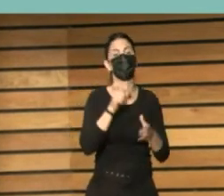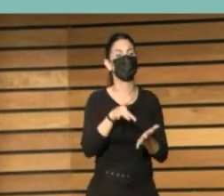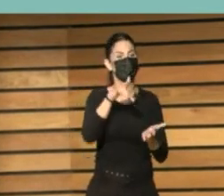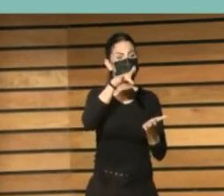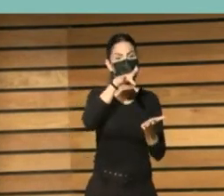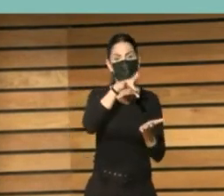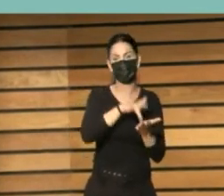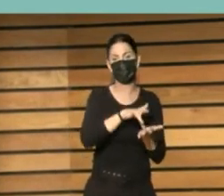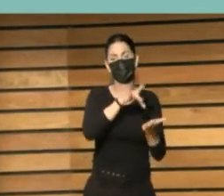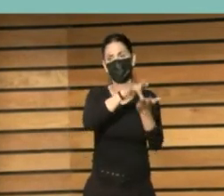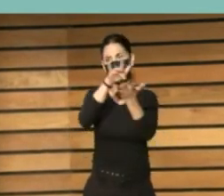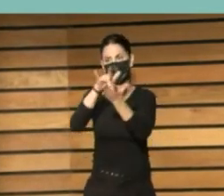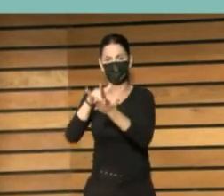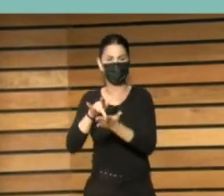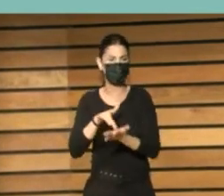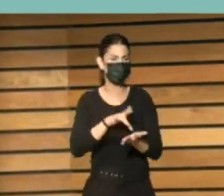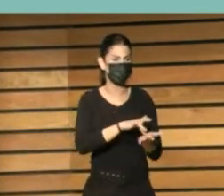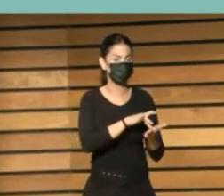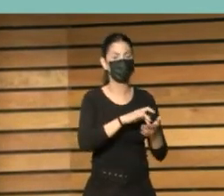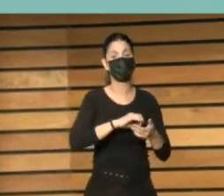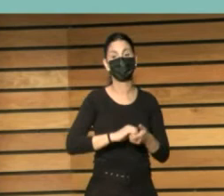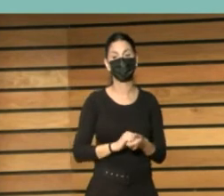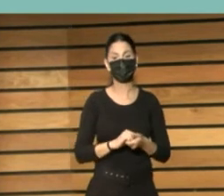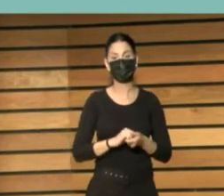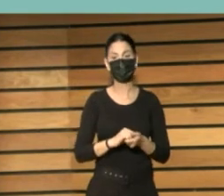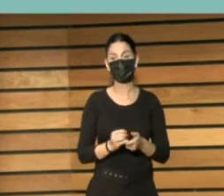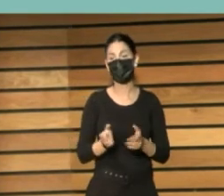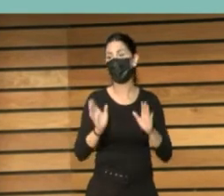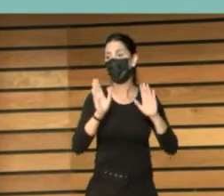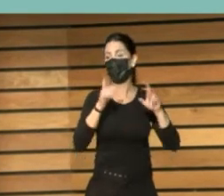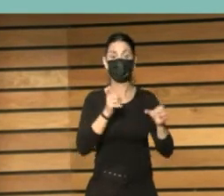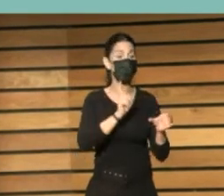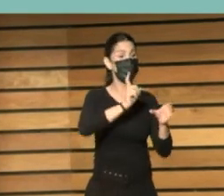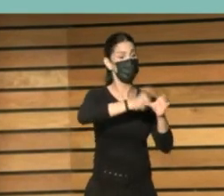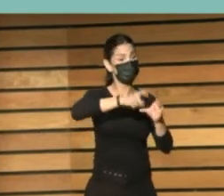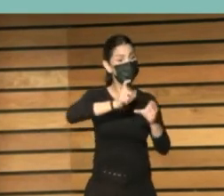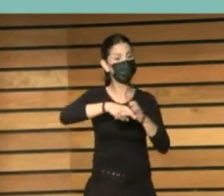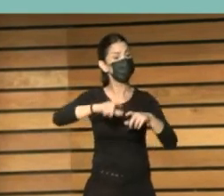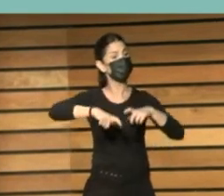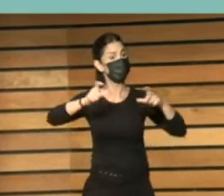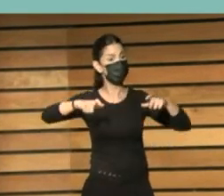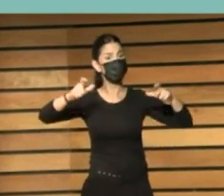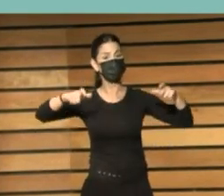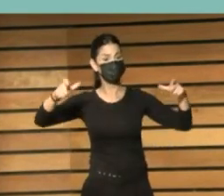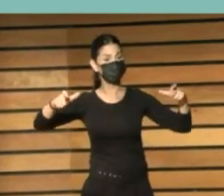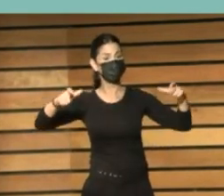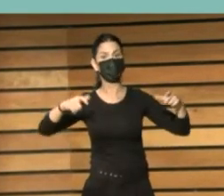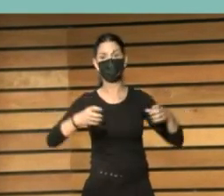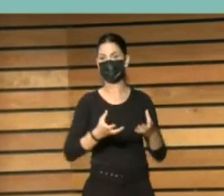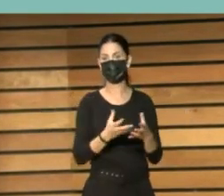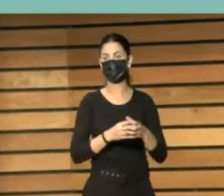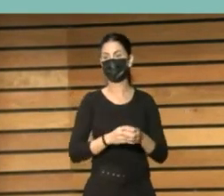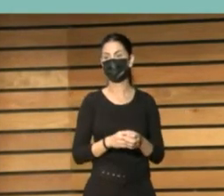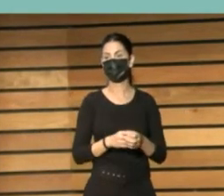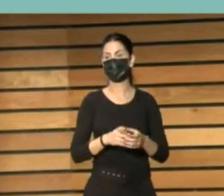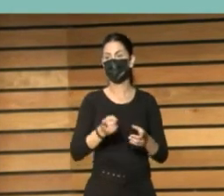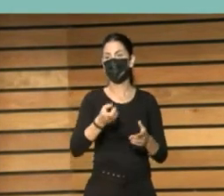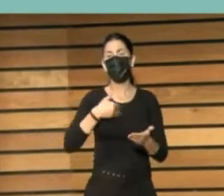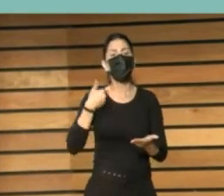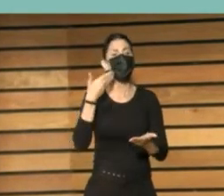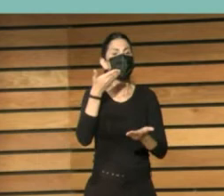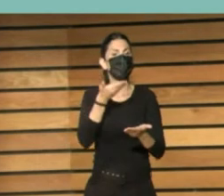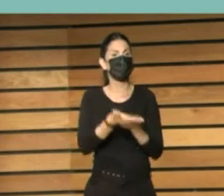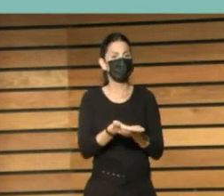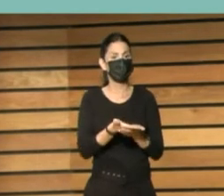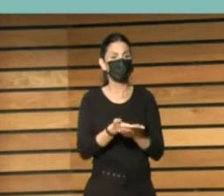siempre, como no tenemos datos, no puedo afirmarlo, han tenido una gran participación y asistencia y han llenado aforos. Os proponemos una mirada de